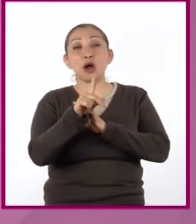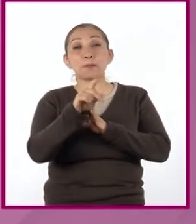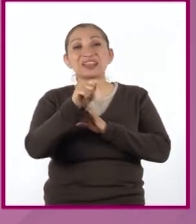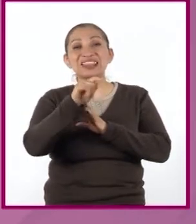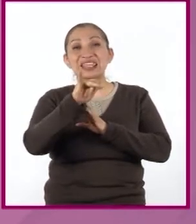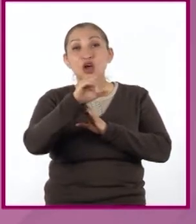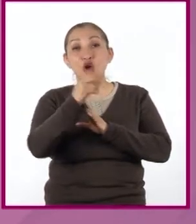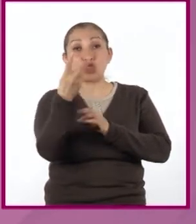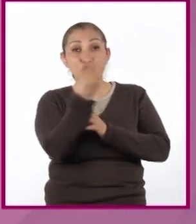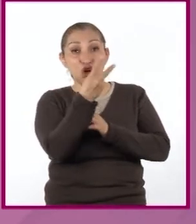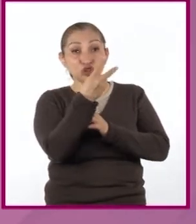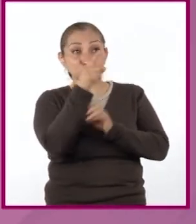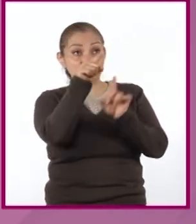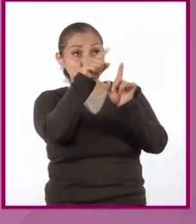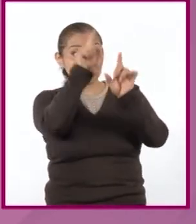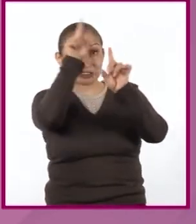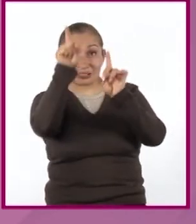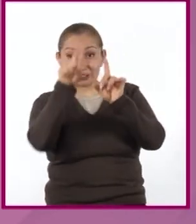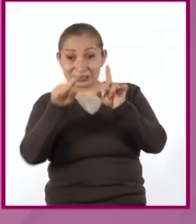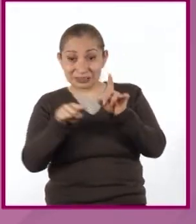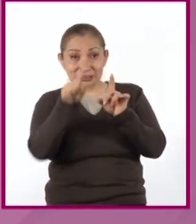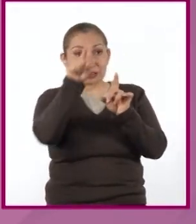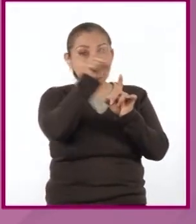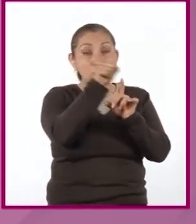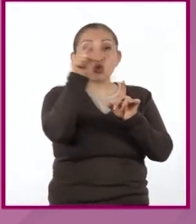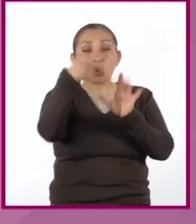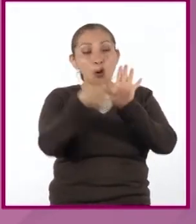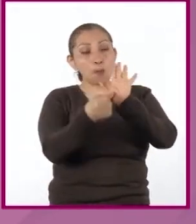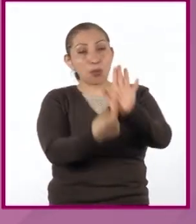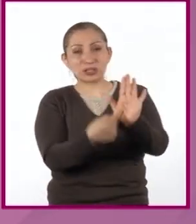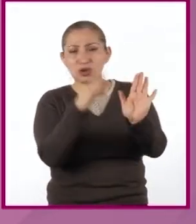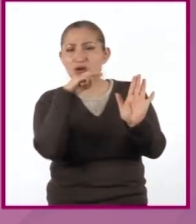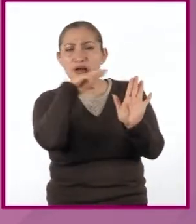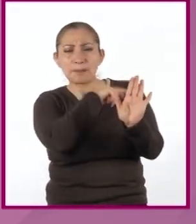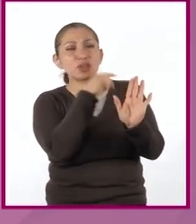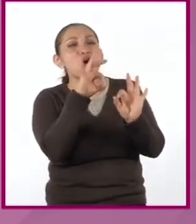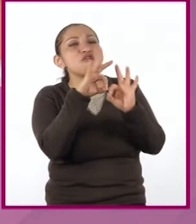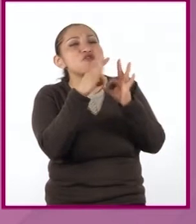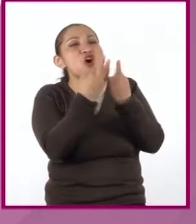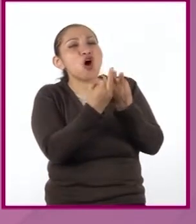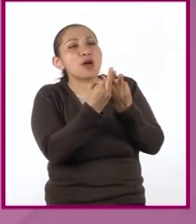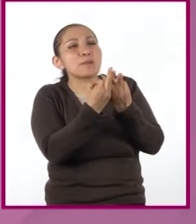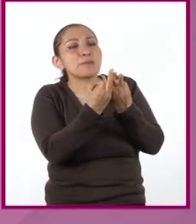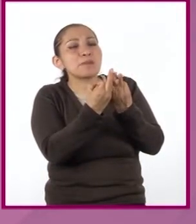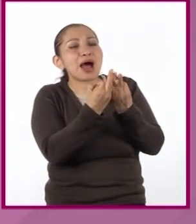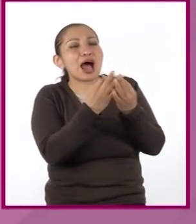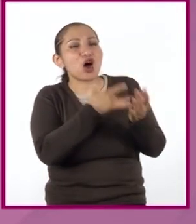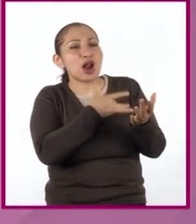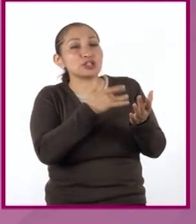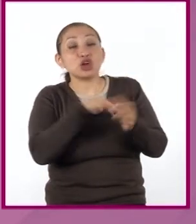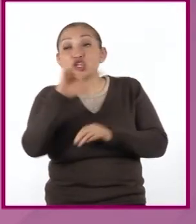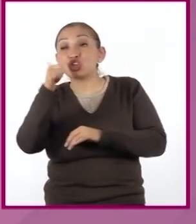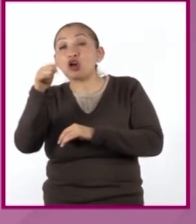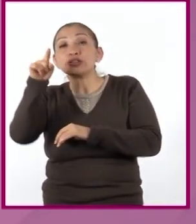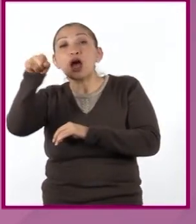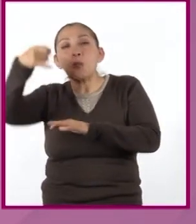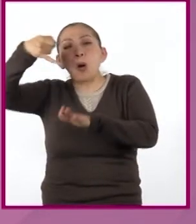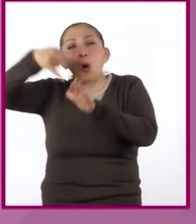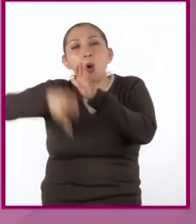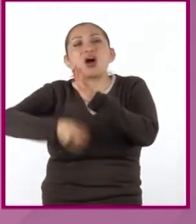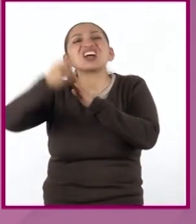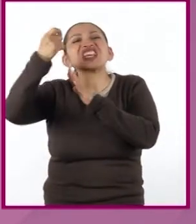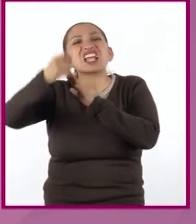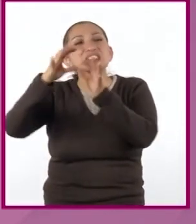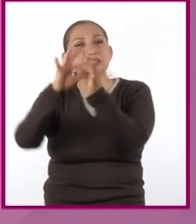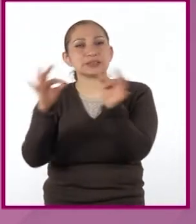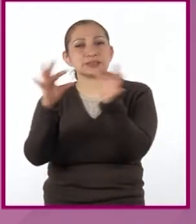tienen una finalidad. Uno ilustra rápidamente la información y el otro profundiza en